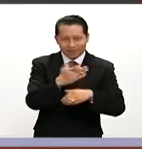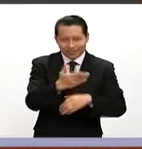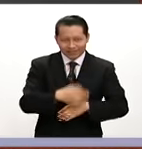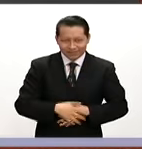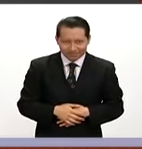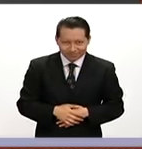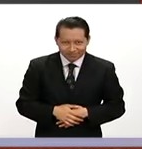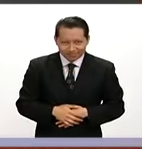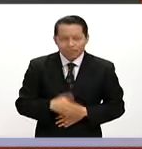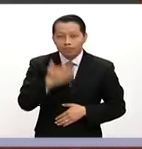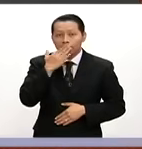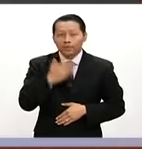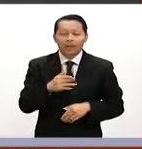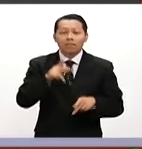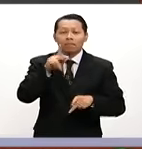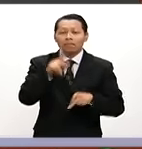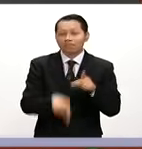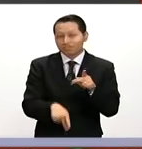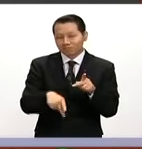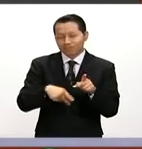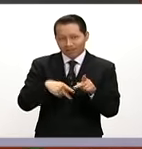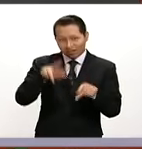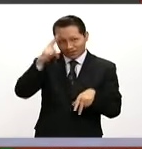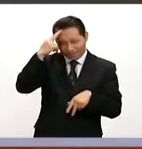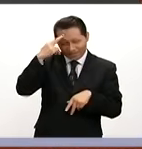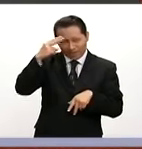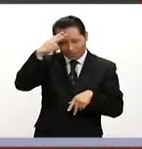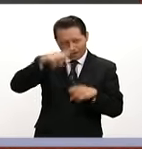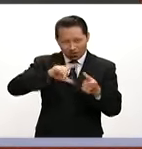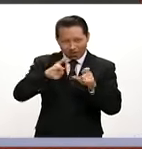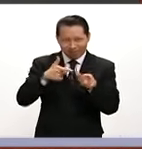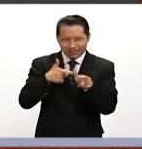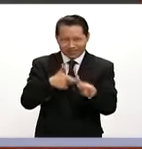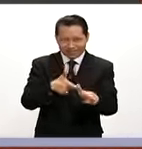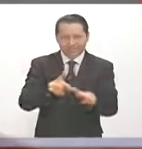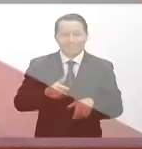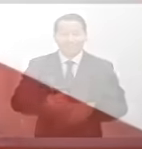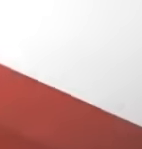Bueno, nosotros vamos a una pausa, le recuerdo que está usted viendo México al día.